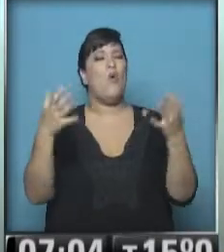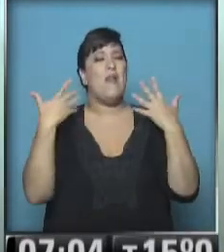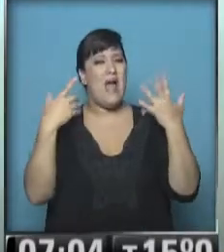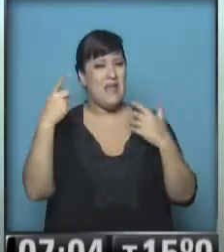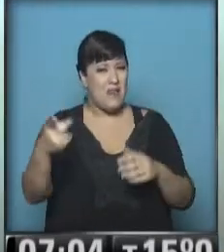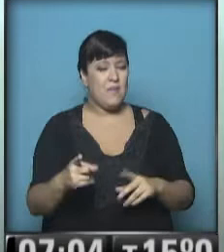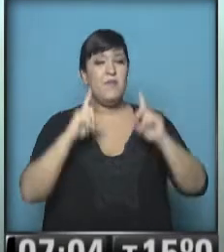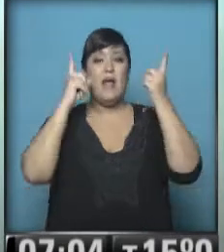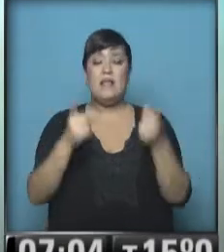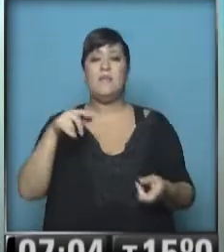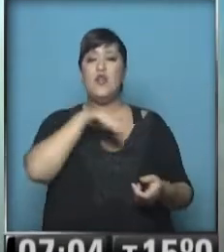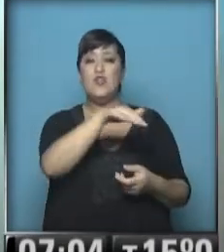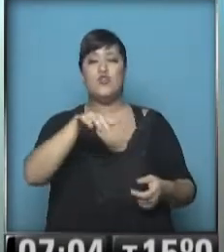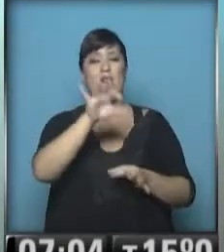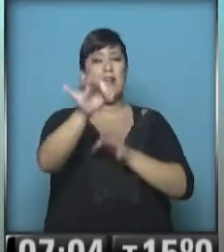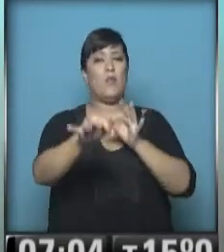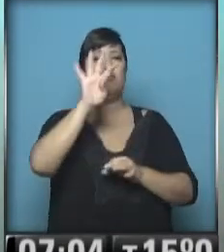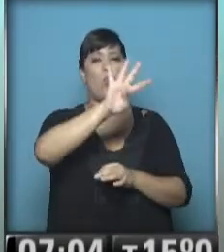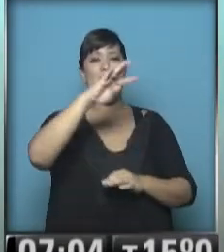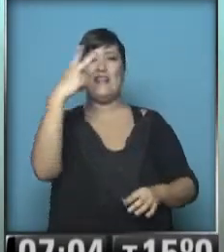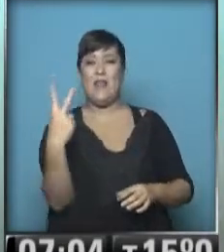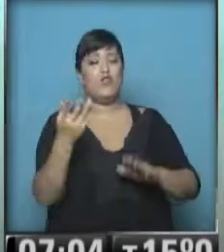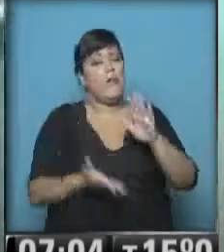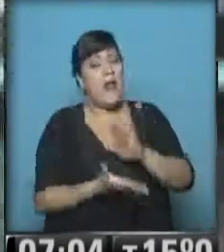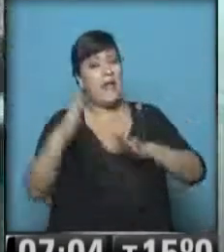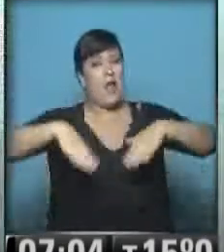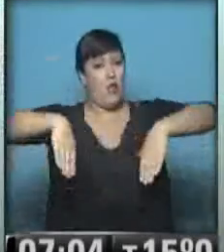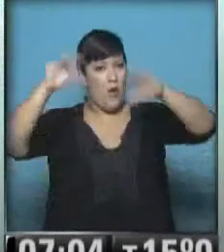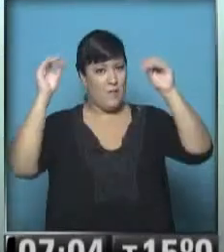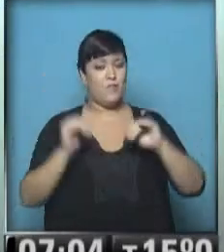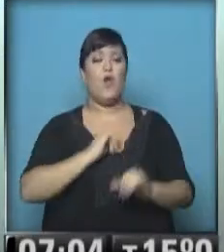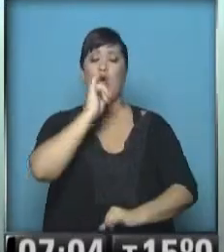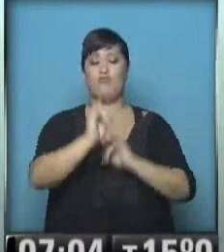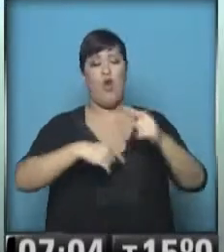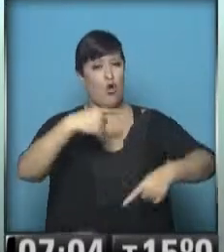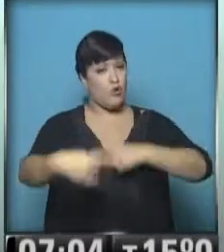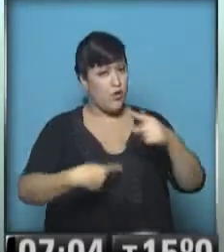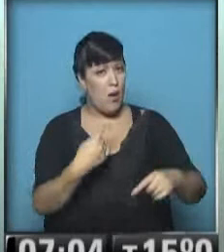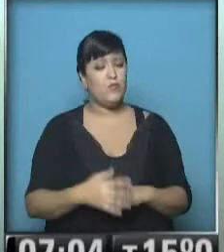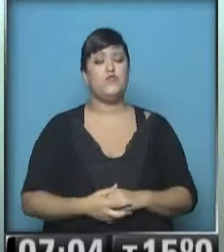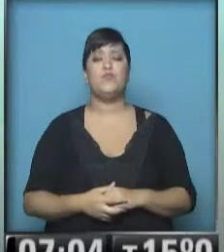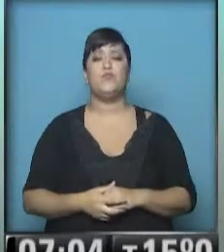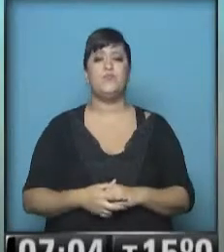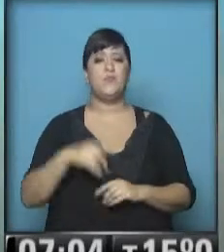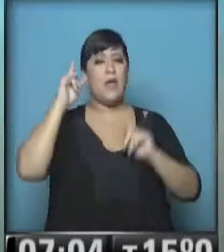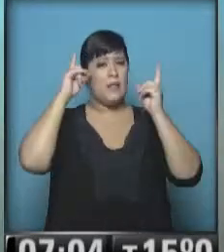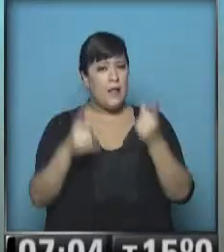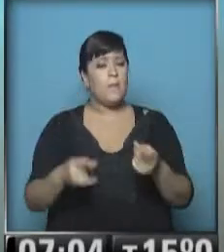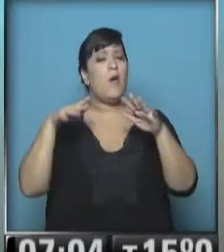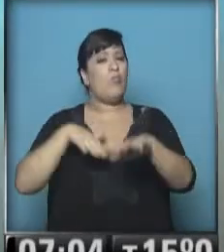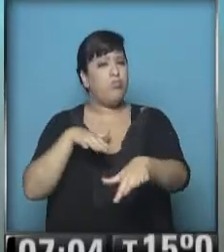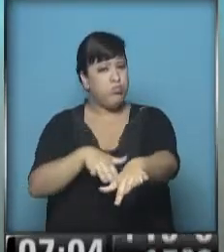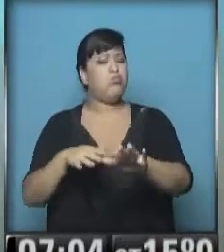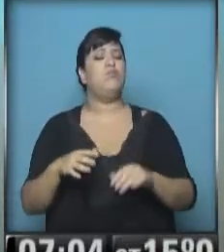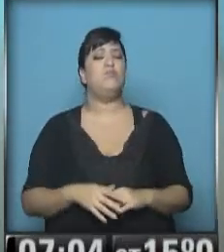en la zona del kilómetro 42 hacia Lucán. Seguimos circulando. Mientras tanto, también se incrementa el tránsito en